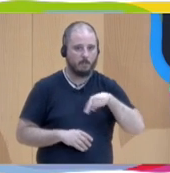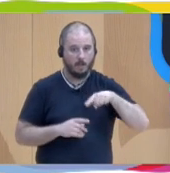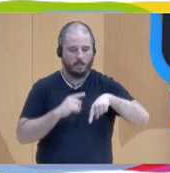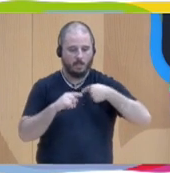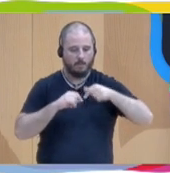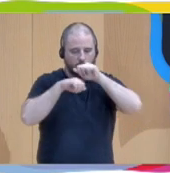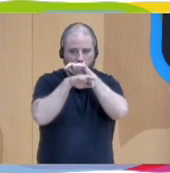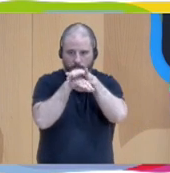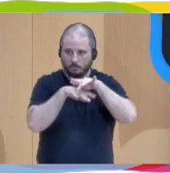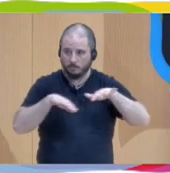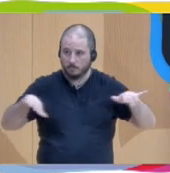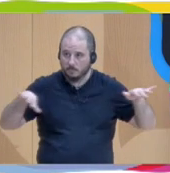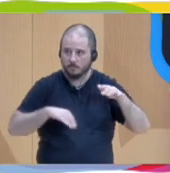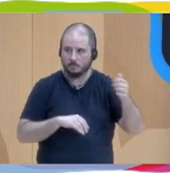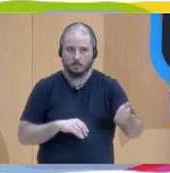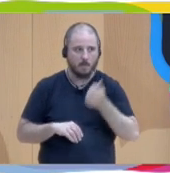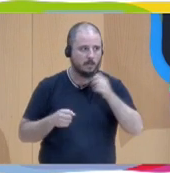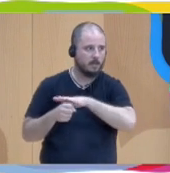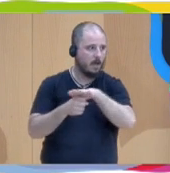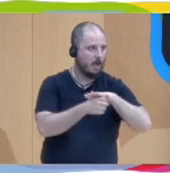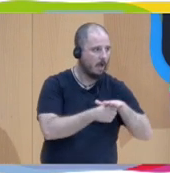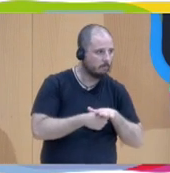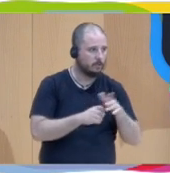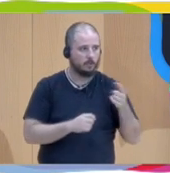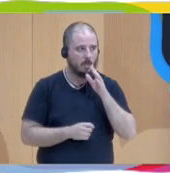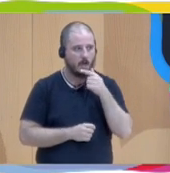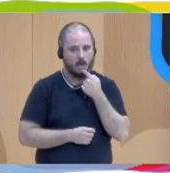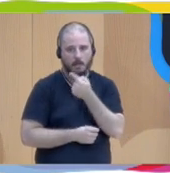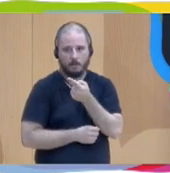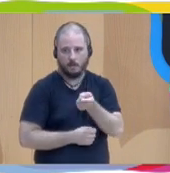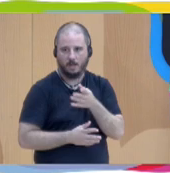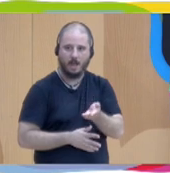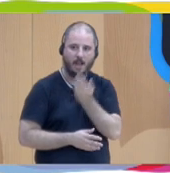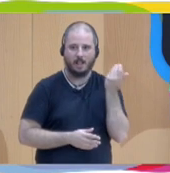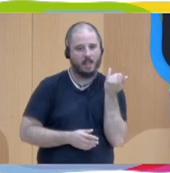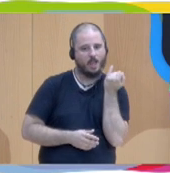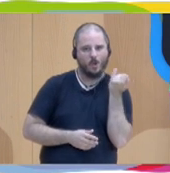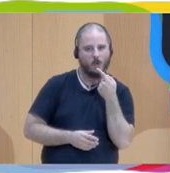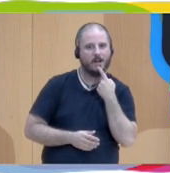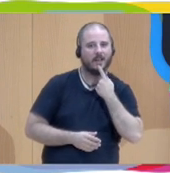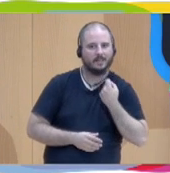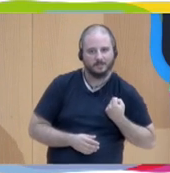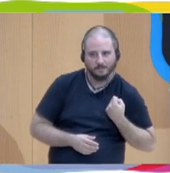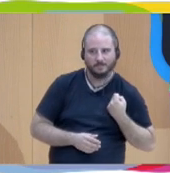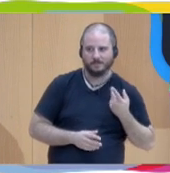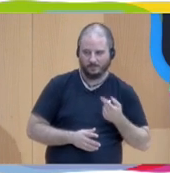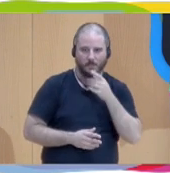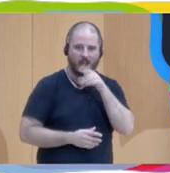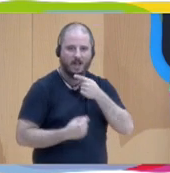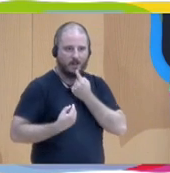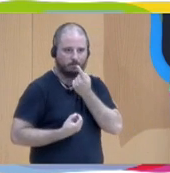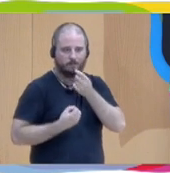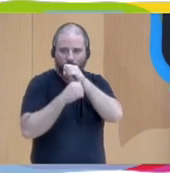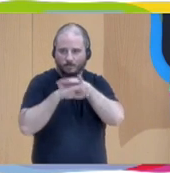llevarla a más ámbitos. Yo voy a revelar lo que no ha querido revelar Juca de ayer, del Puy Mala, que